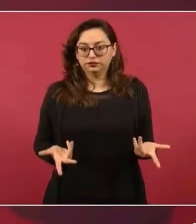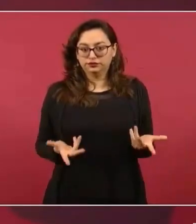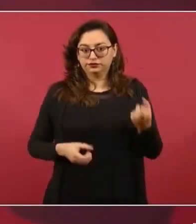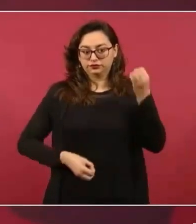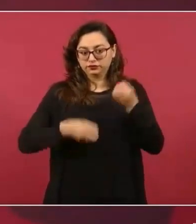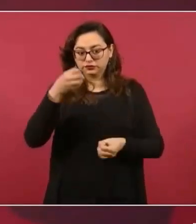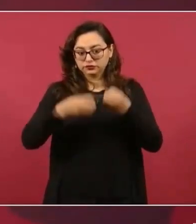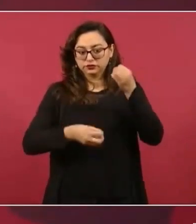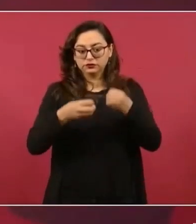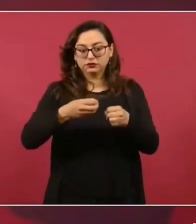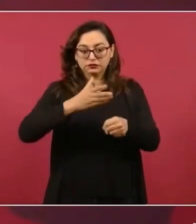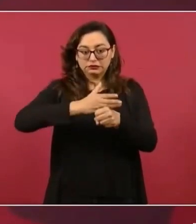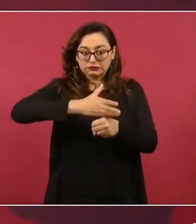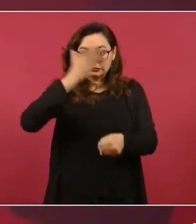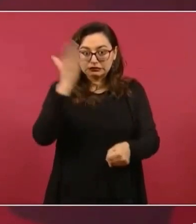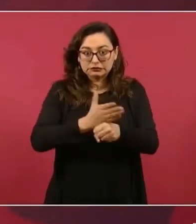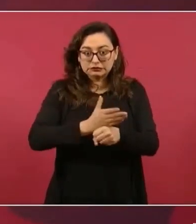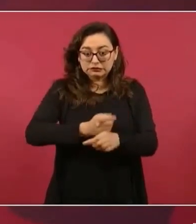injusta.